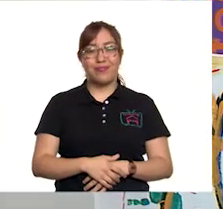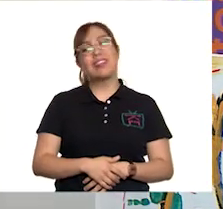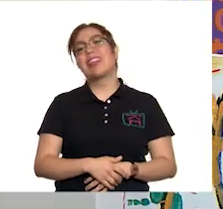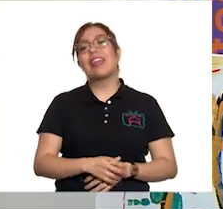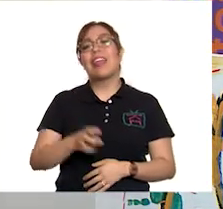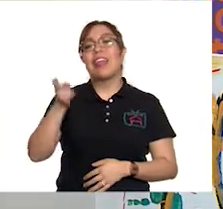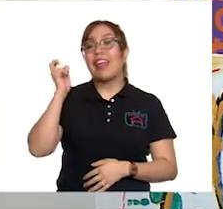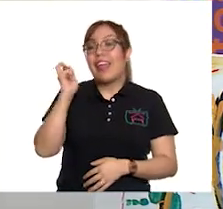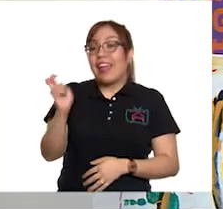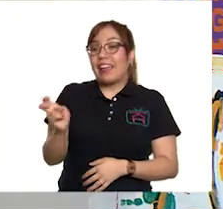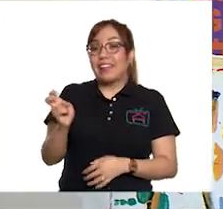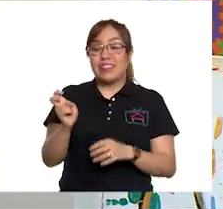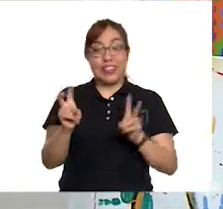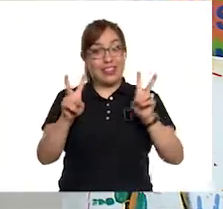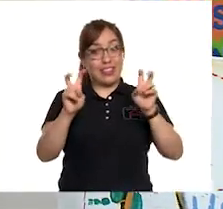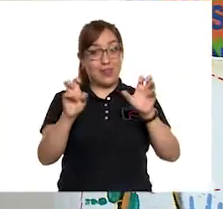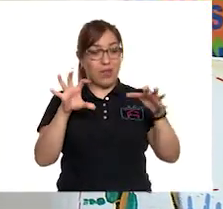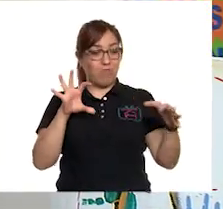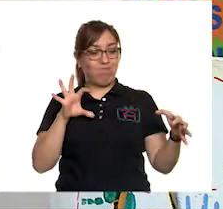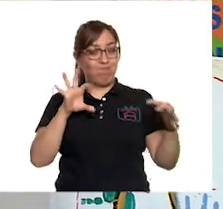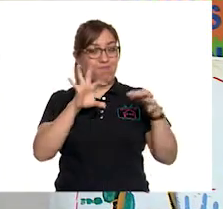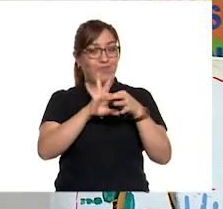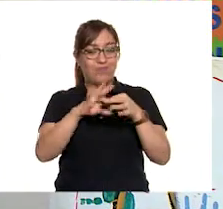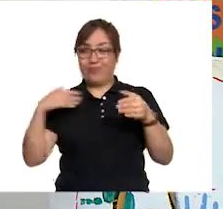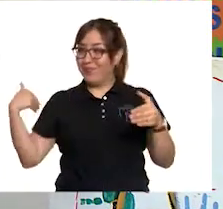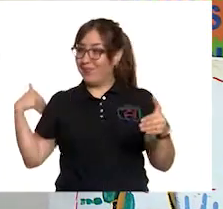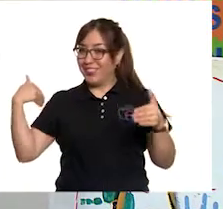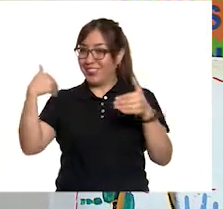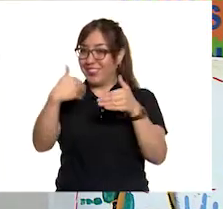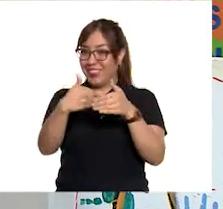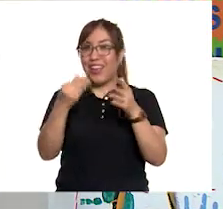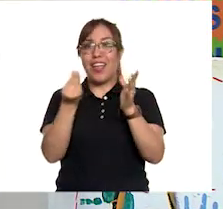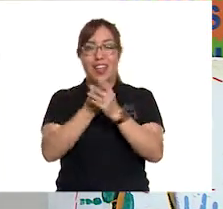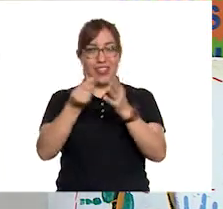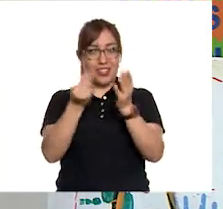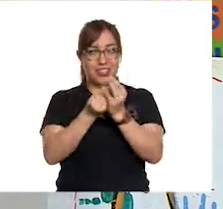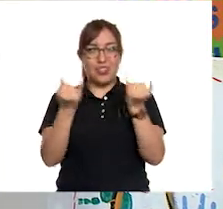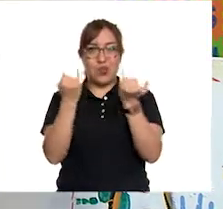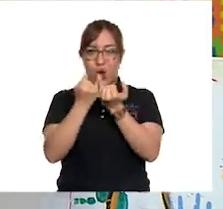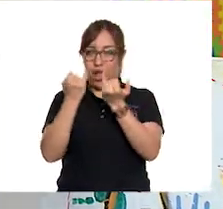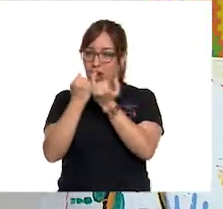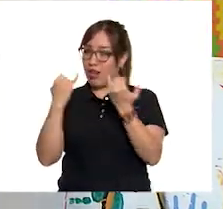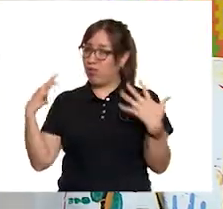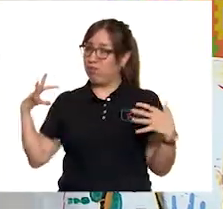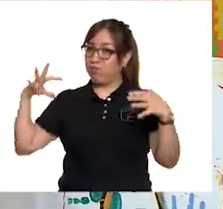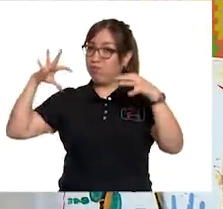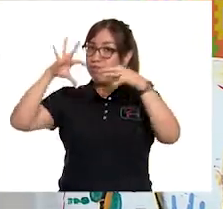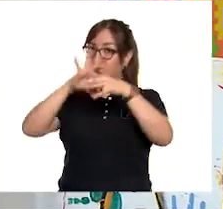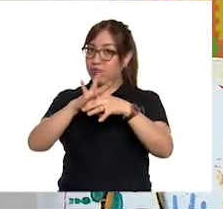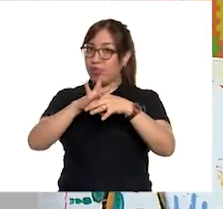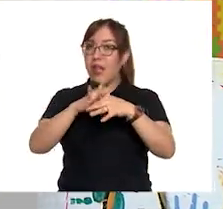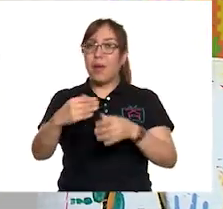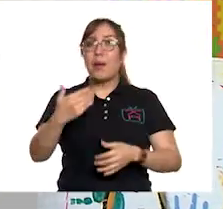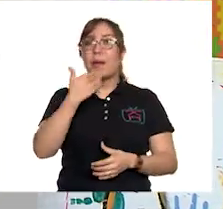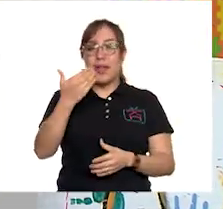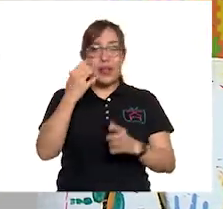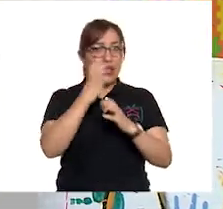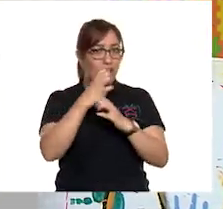relaciona muy bien con lo que hemos estado discutiendo en las últimas clases sobre las reglas, las leyes, las autoridades y el bienestar colectivo.